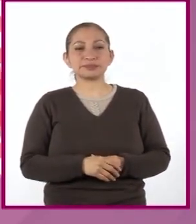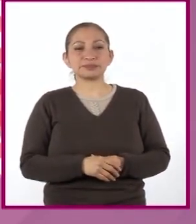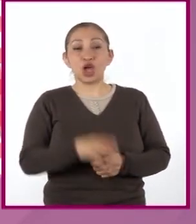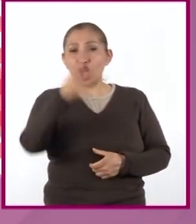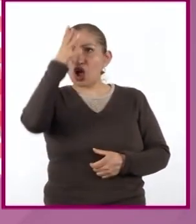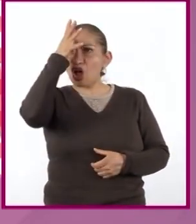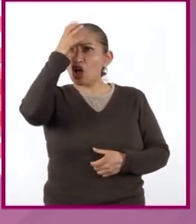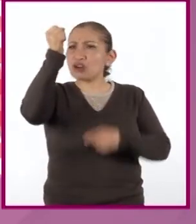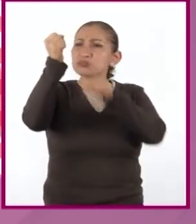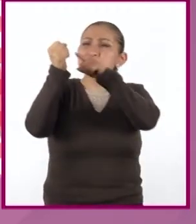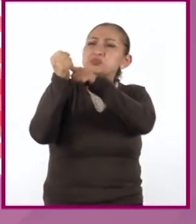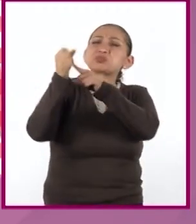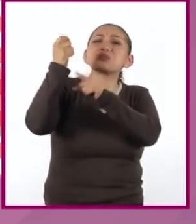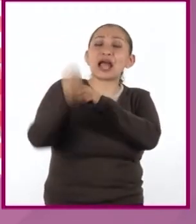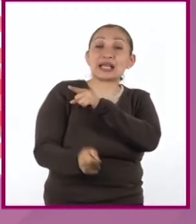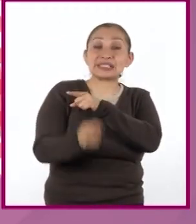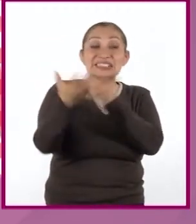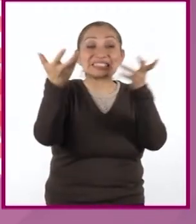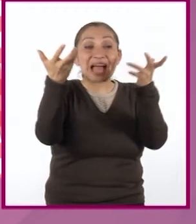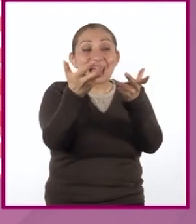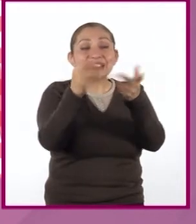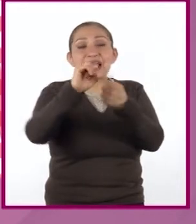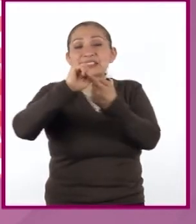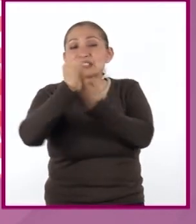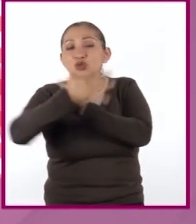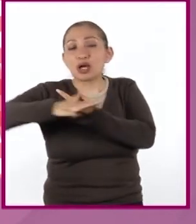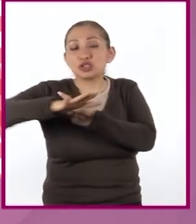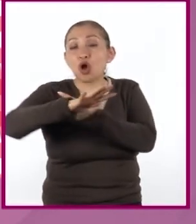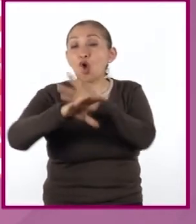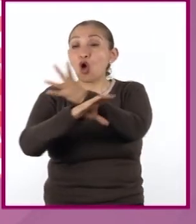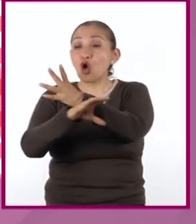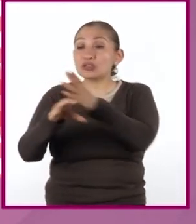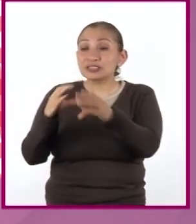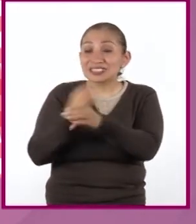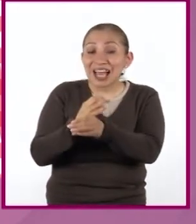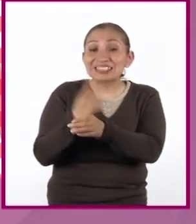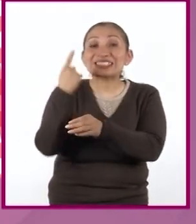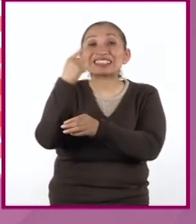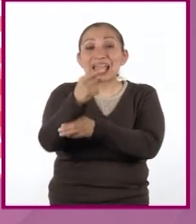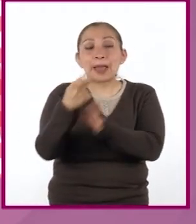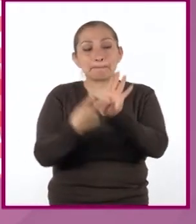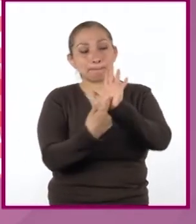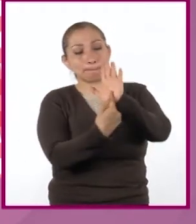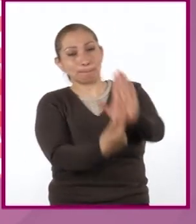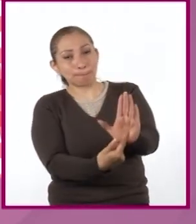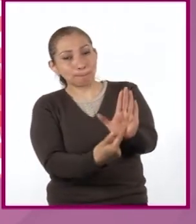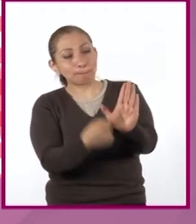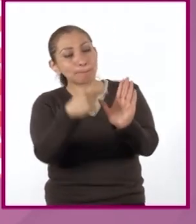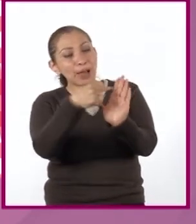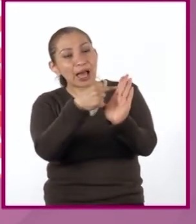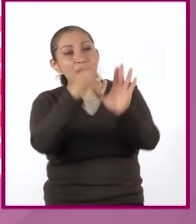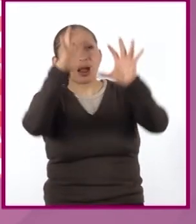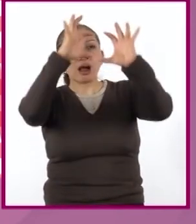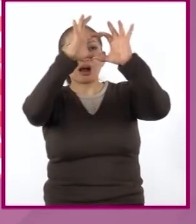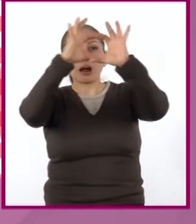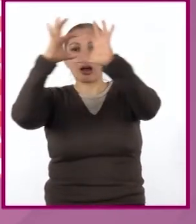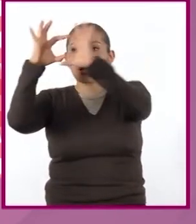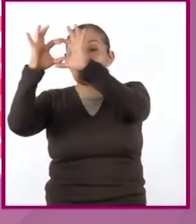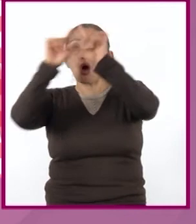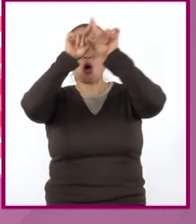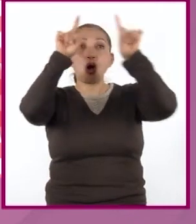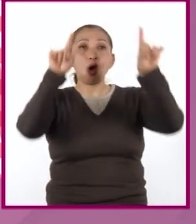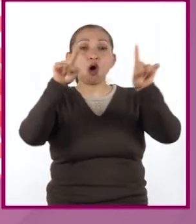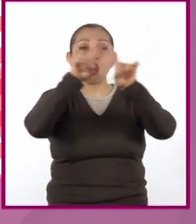Conceptos. Son los hechos, situaciones, eventos u objetos que se representan en círculos o recuadros